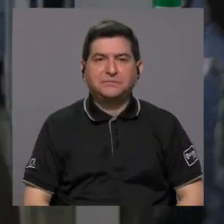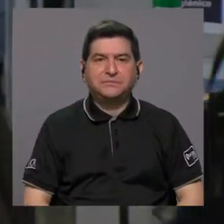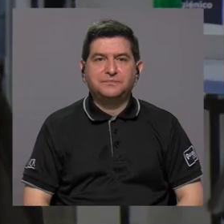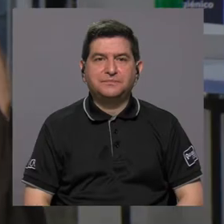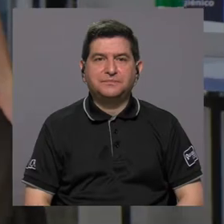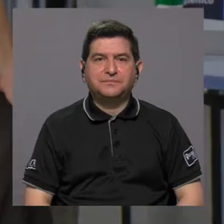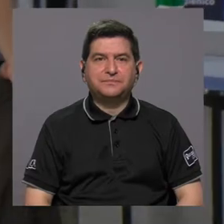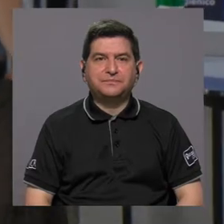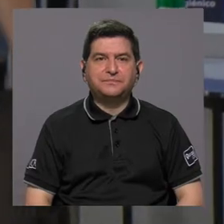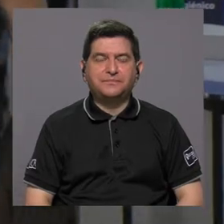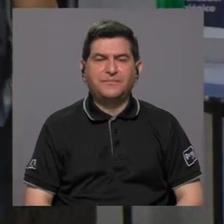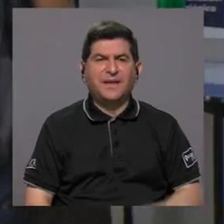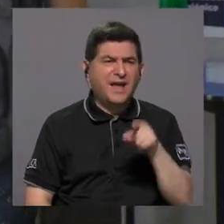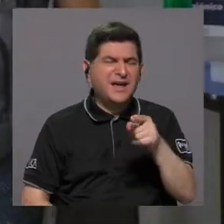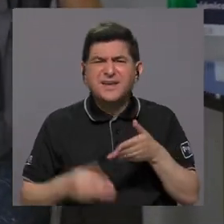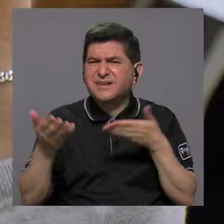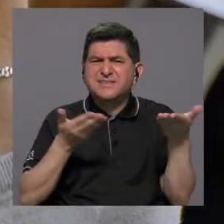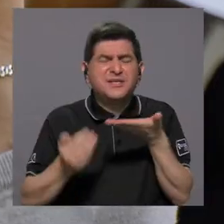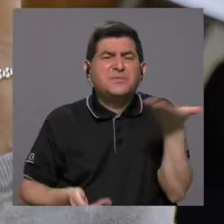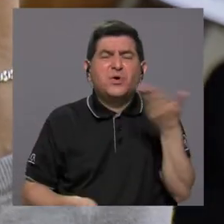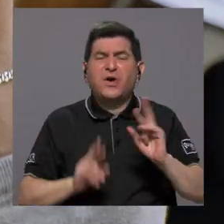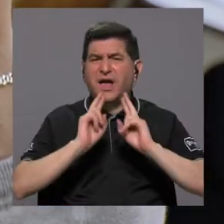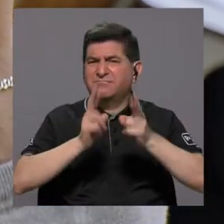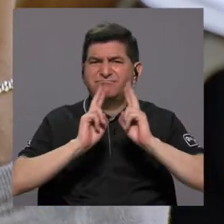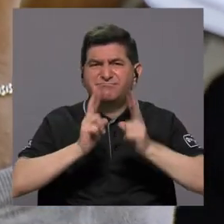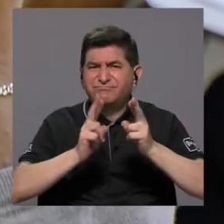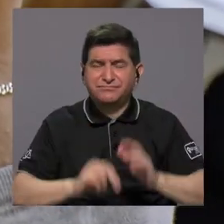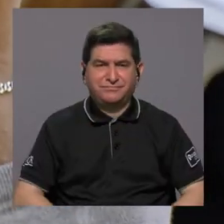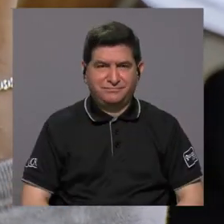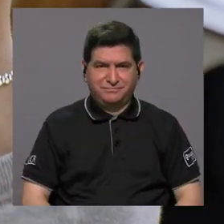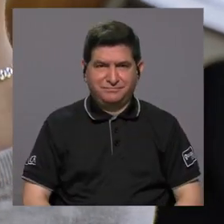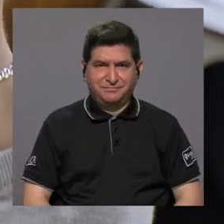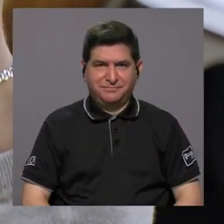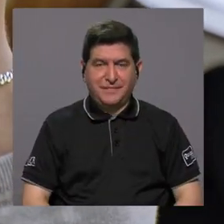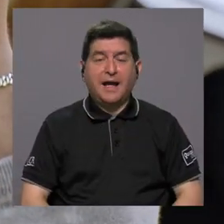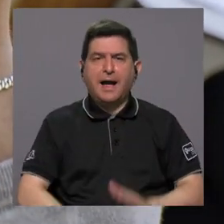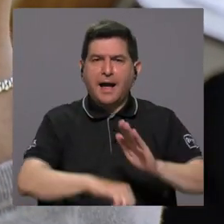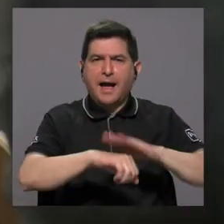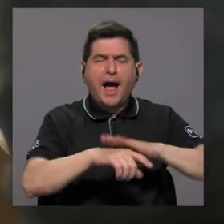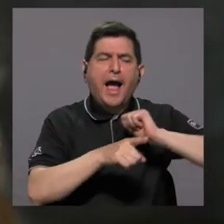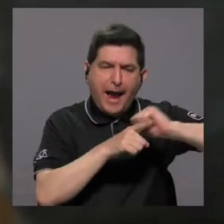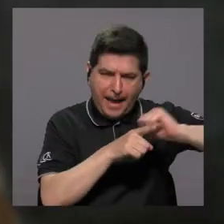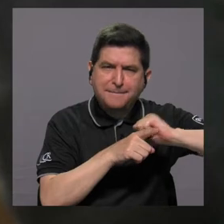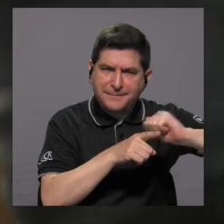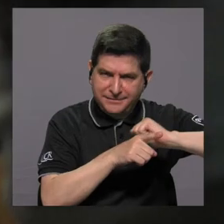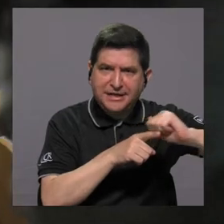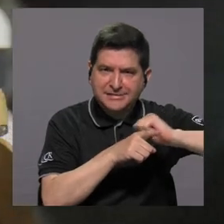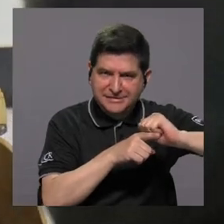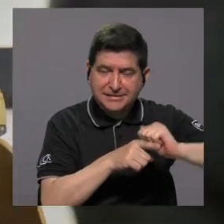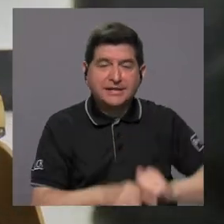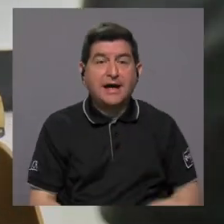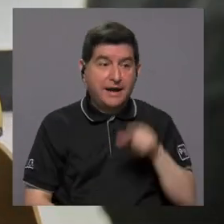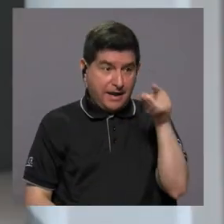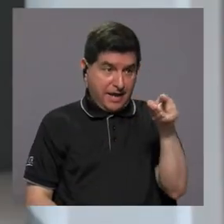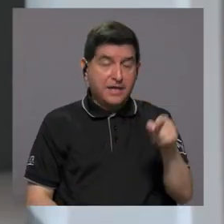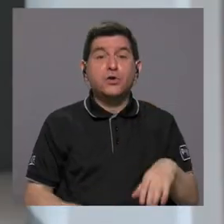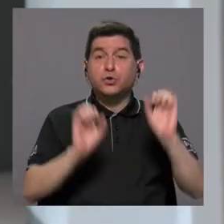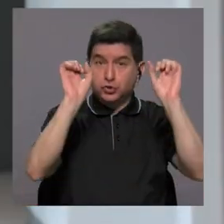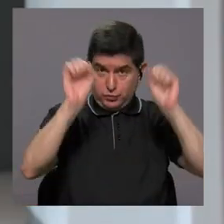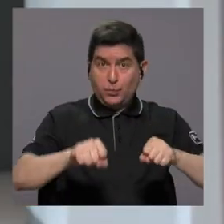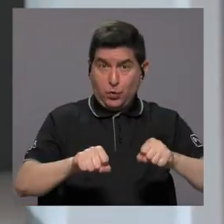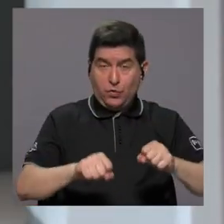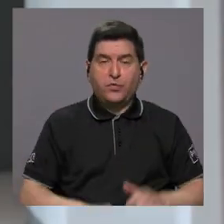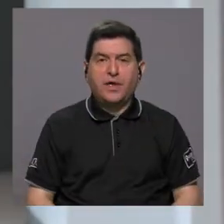Entonces, ¿de qué sirvió los resultados? En darles capacitación para llevarlos